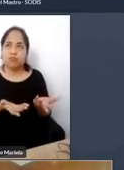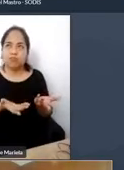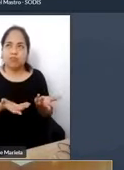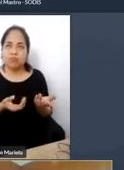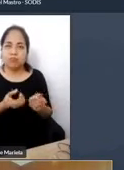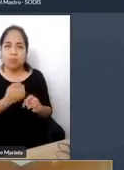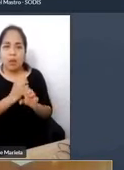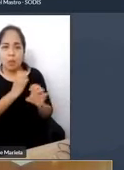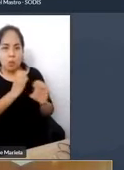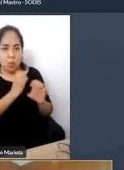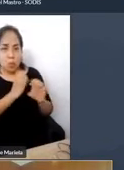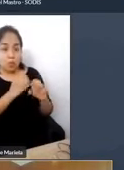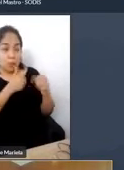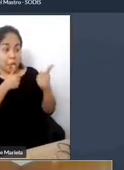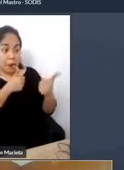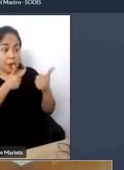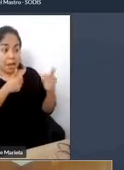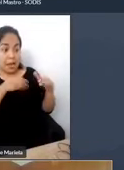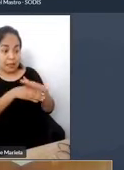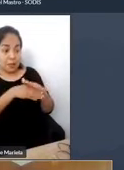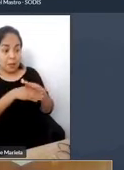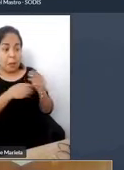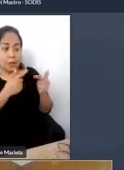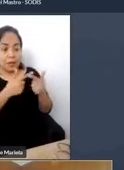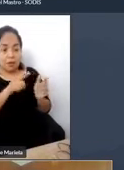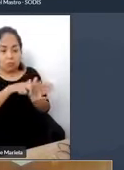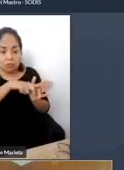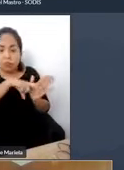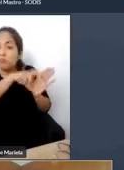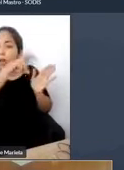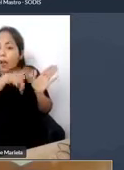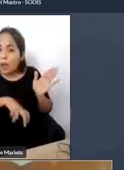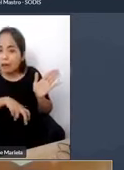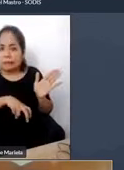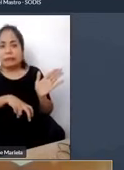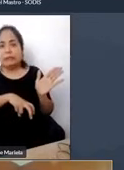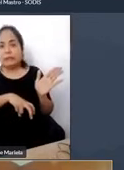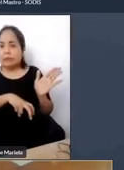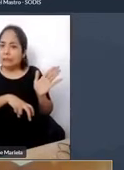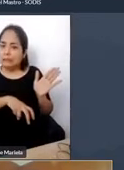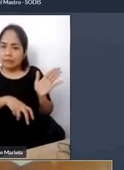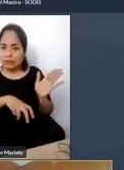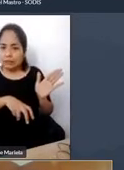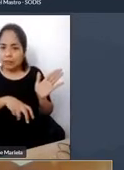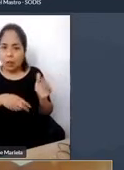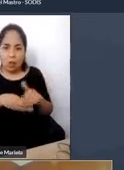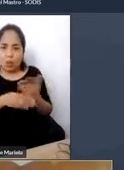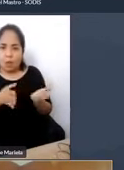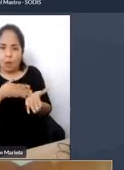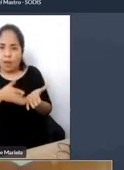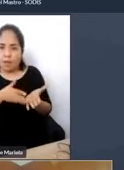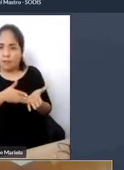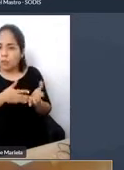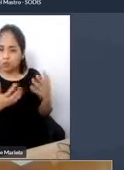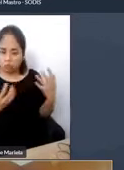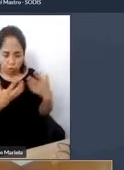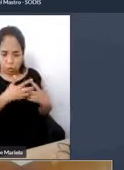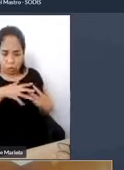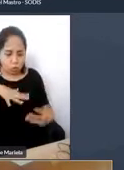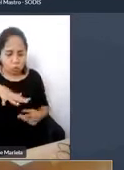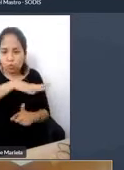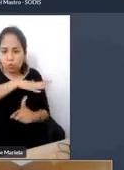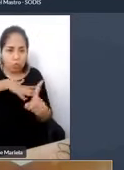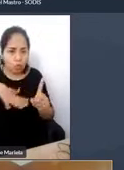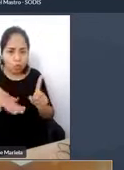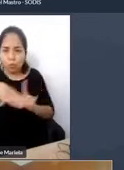100% accesibles, si las estaciones no son accesibles, porque no puedo llegar al vagón. De igual manera, sin embargo, la